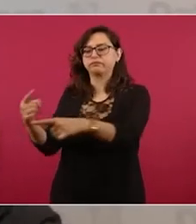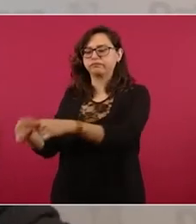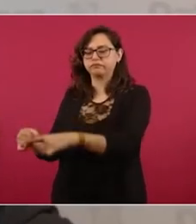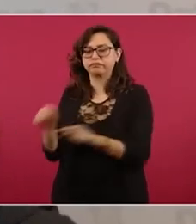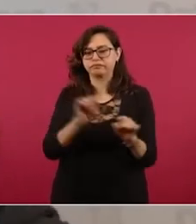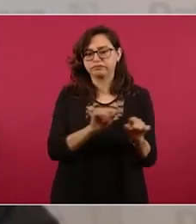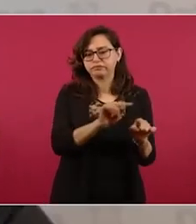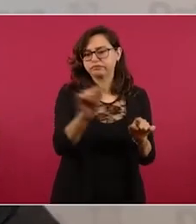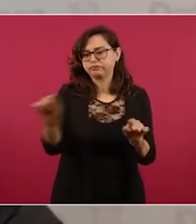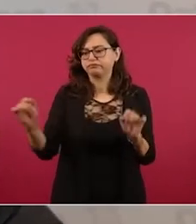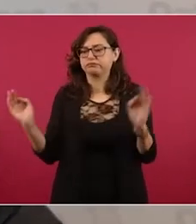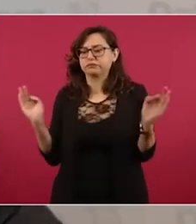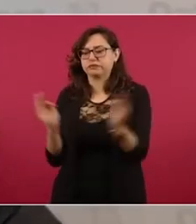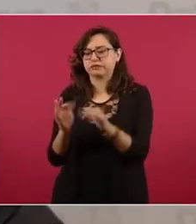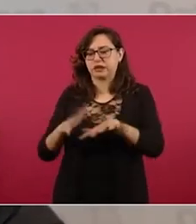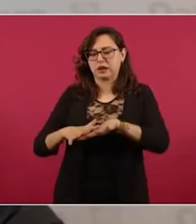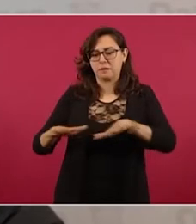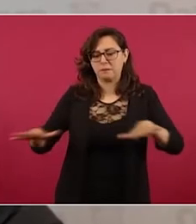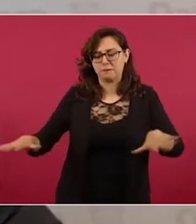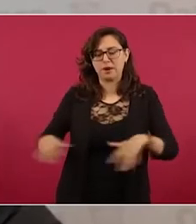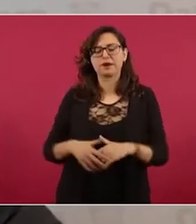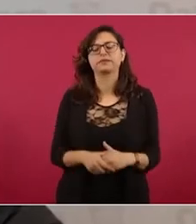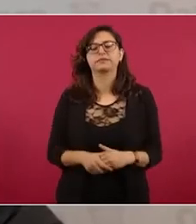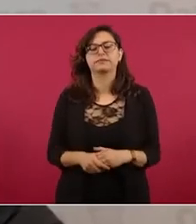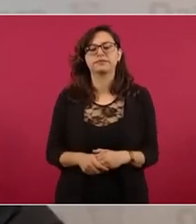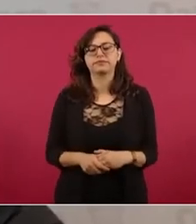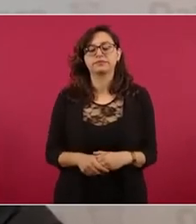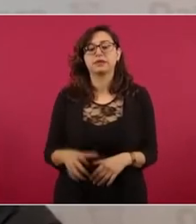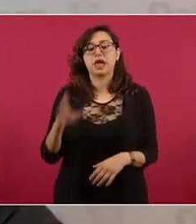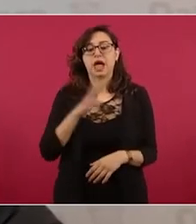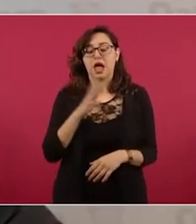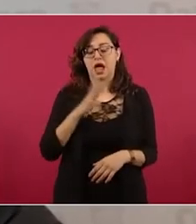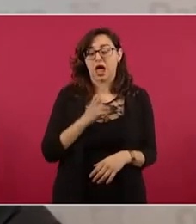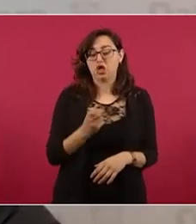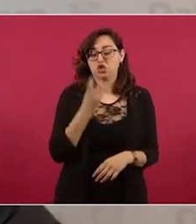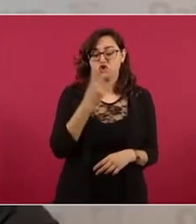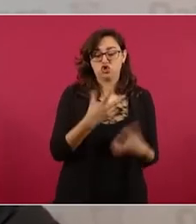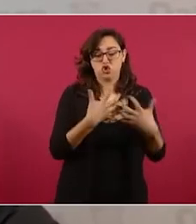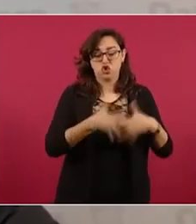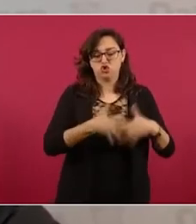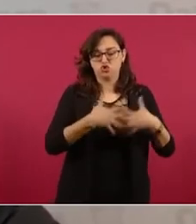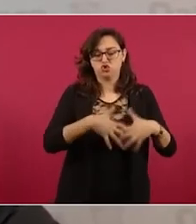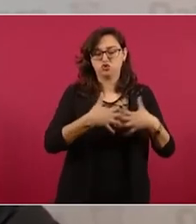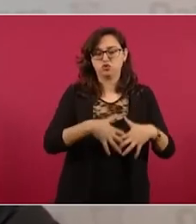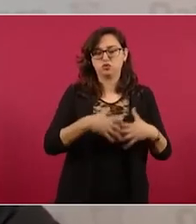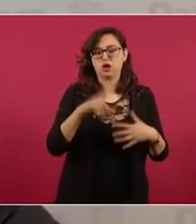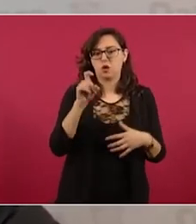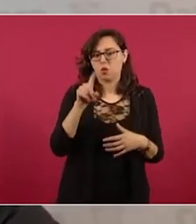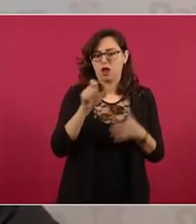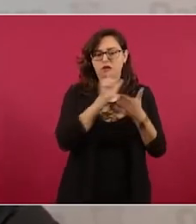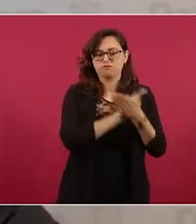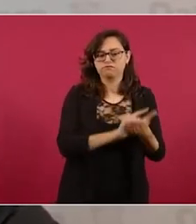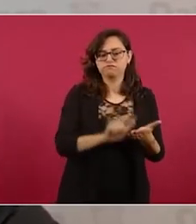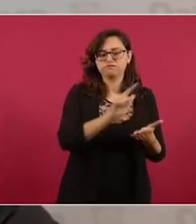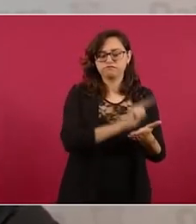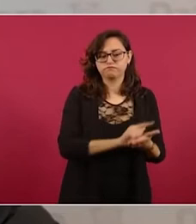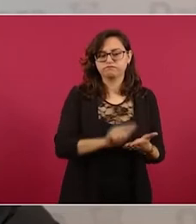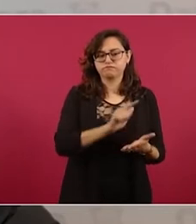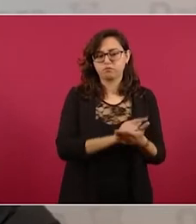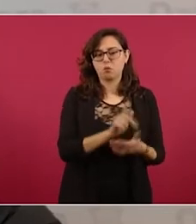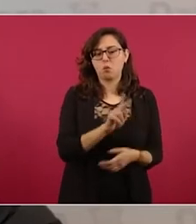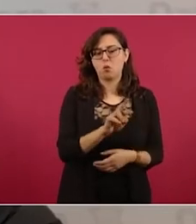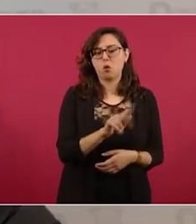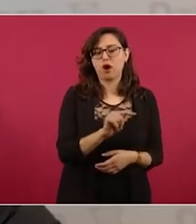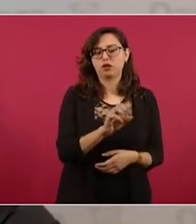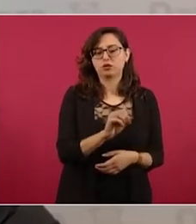Pochutla y Huatulco. Se tienen dos plantas potabilizadoras, una ubicada en Puerto Ángel, la otra en Huatulco.